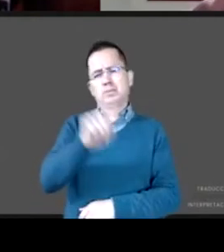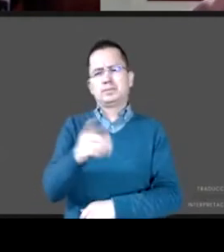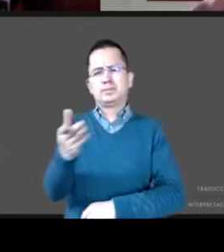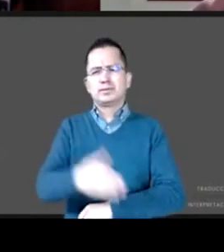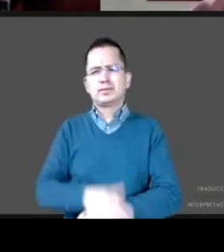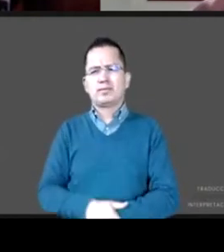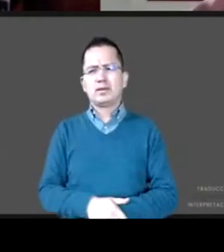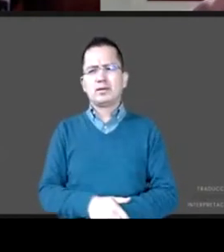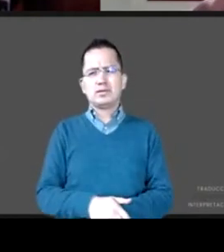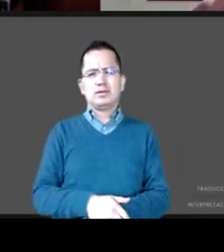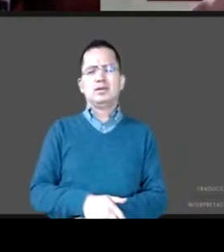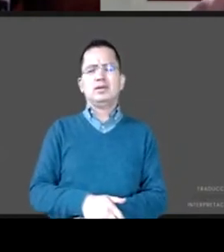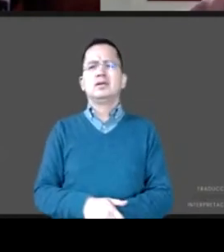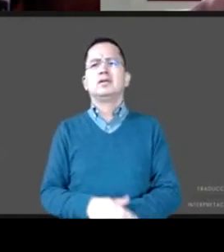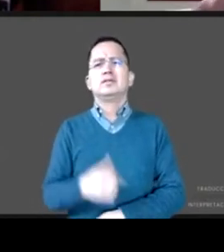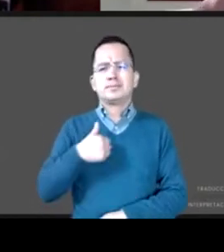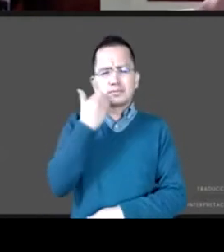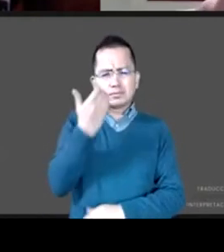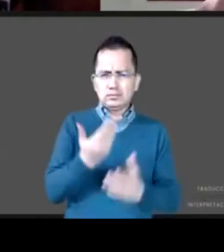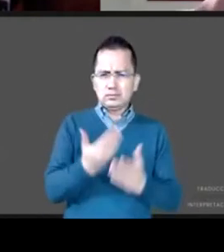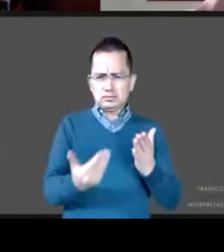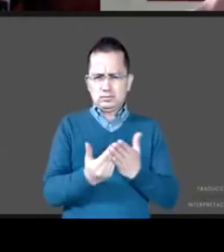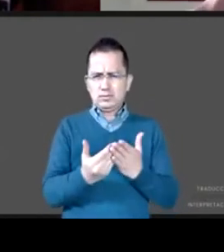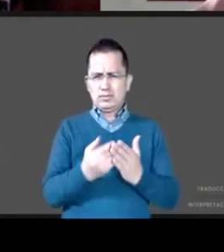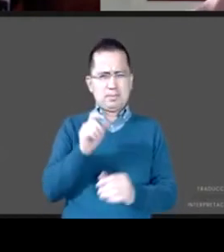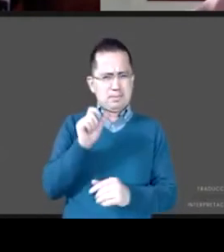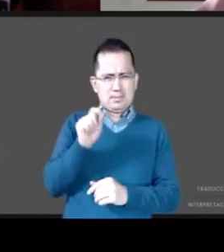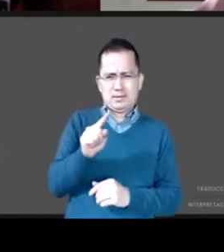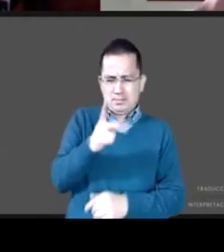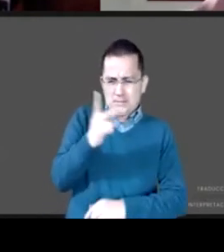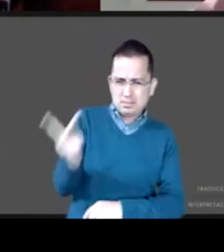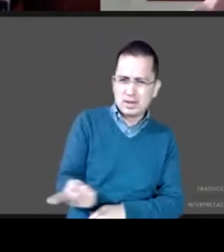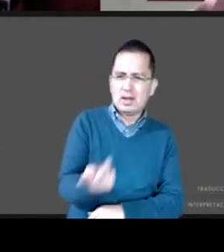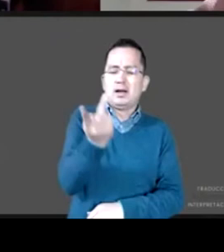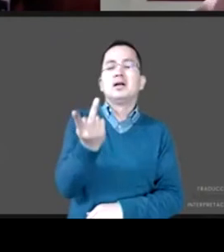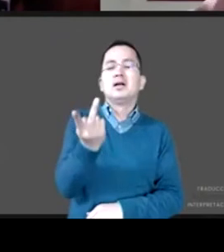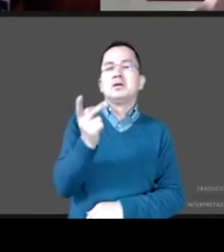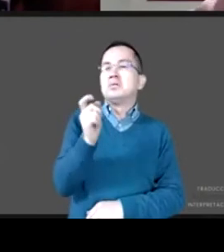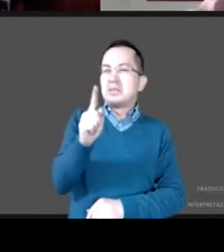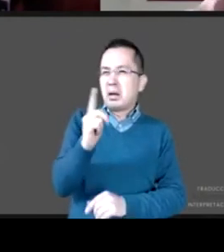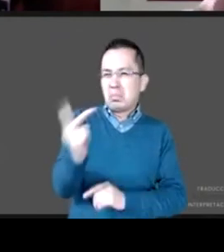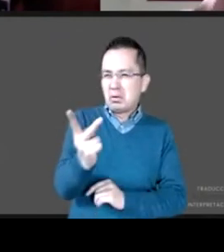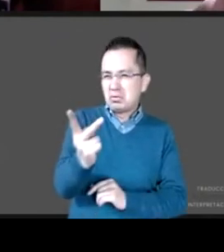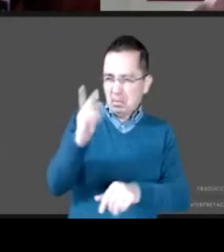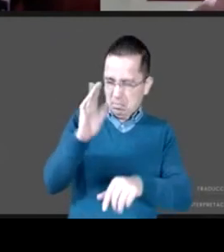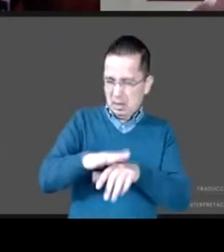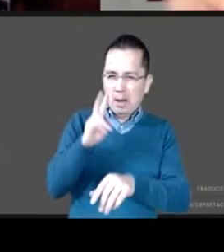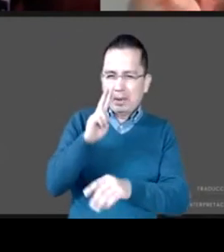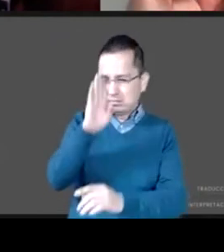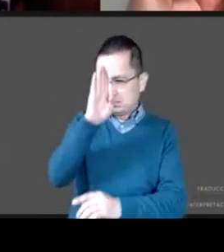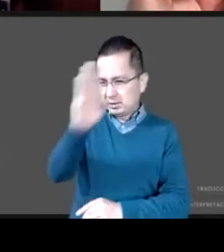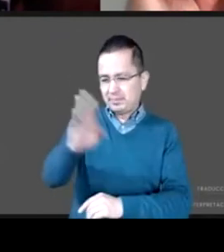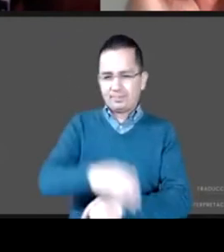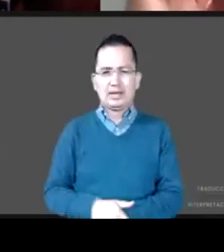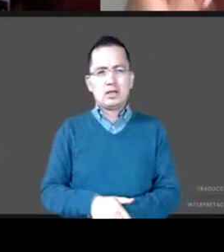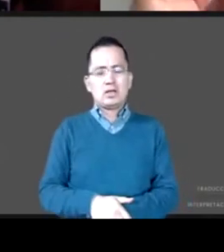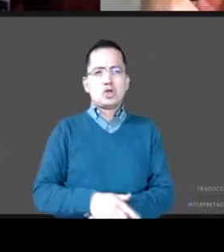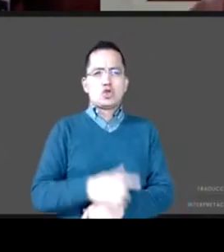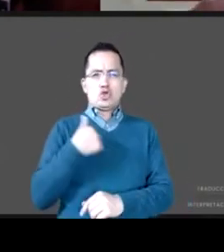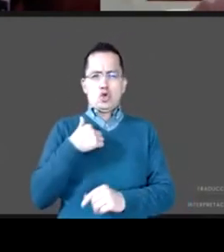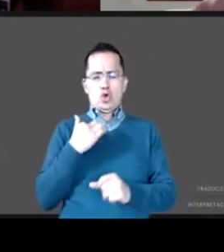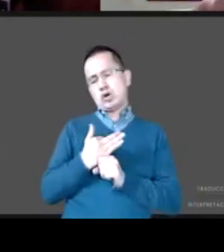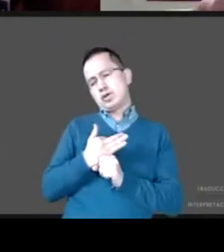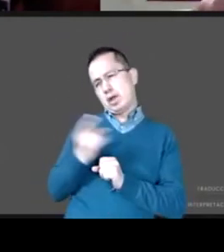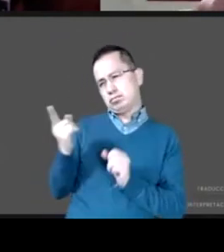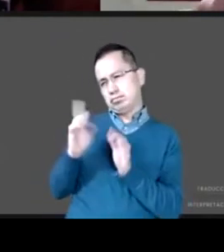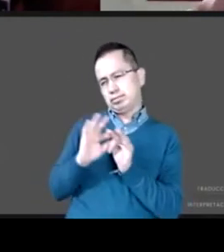incidir un poco más o ponerle un acento a la pregunta desde luego es la misma que el punto del panel pero si me surge la duda de si